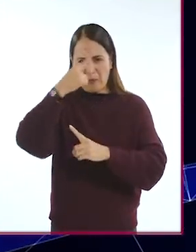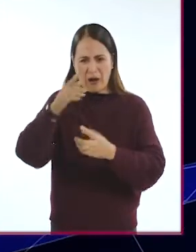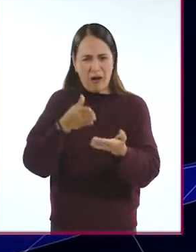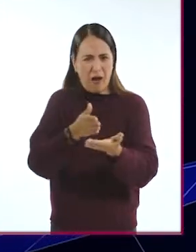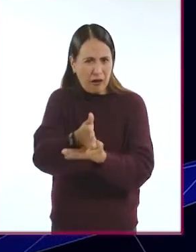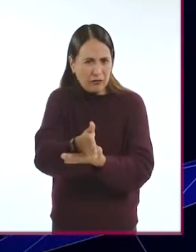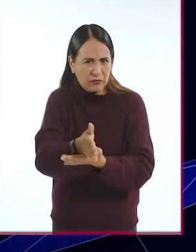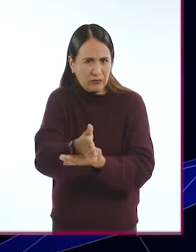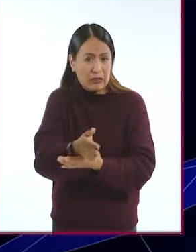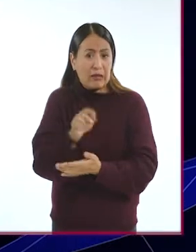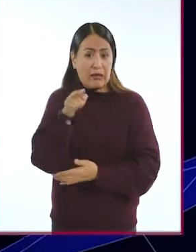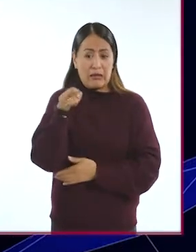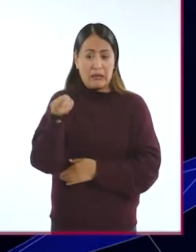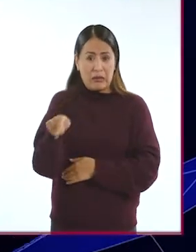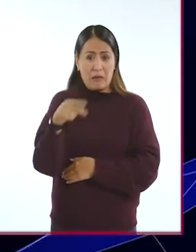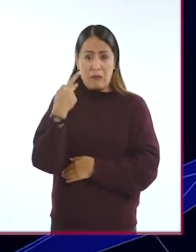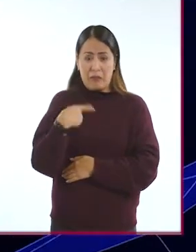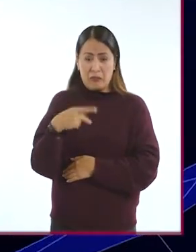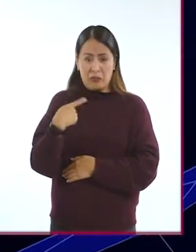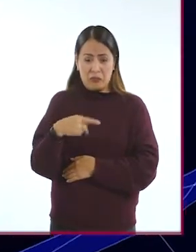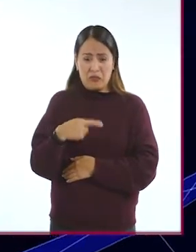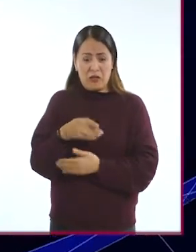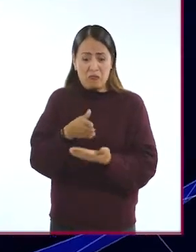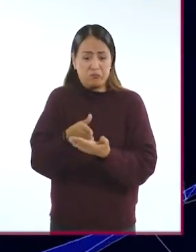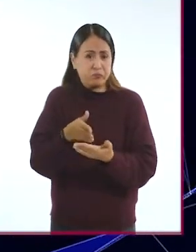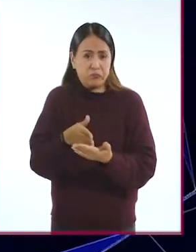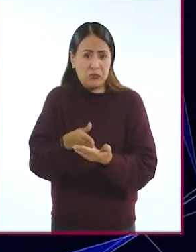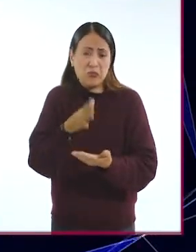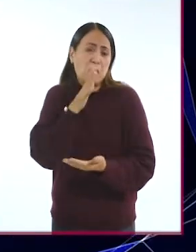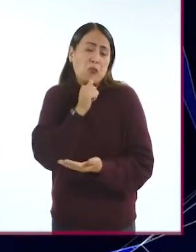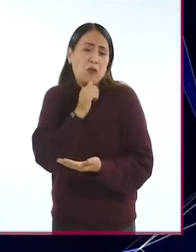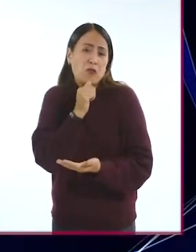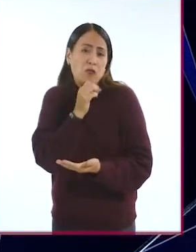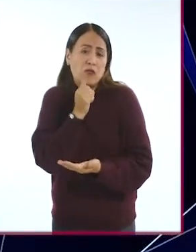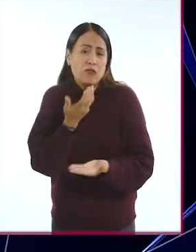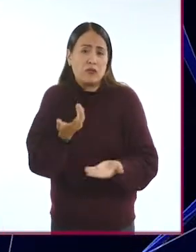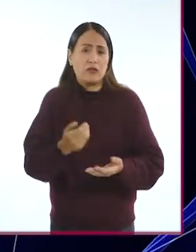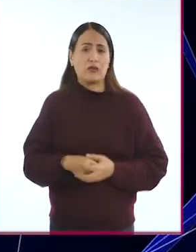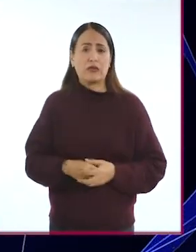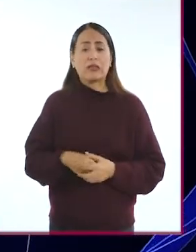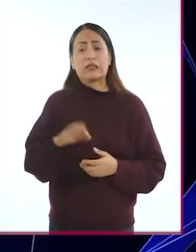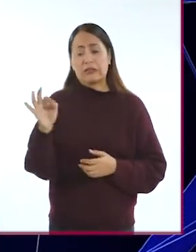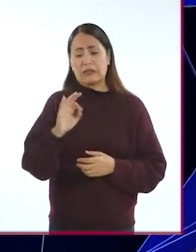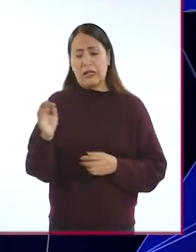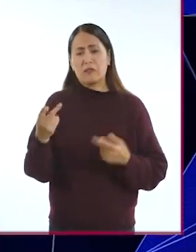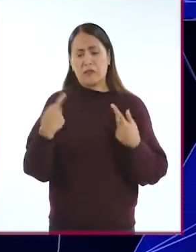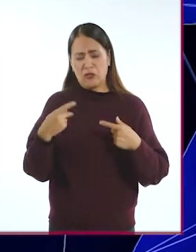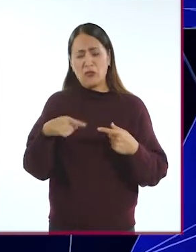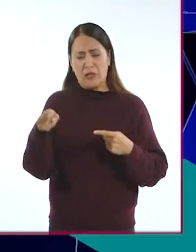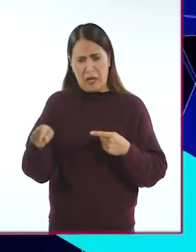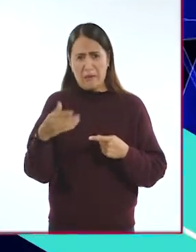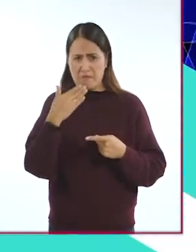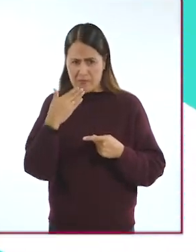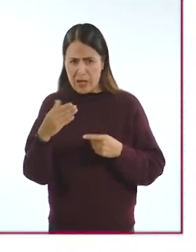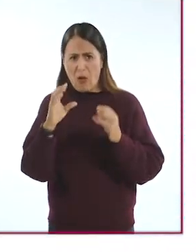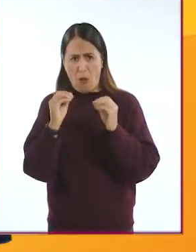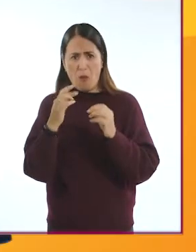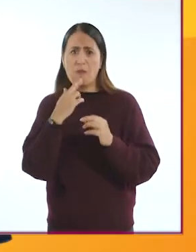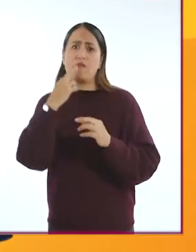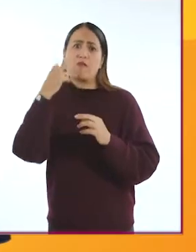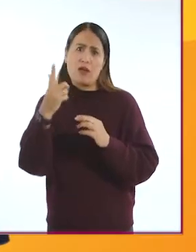pues no va a tener posibilidad de hacer ese trabajo que podría desempeñar tanto o mejor que cualquier otra persona.